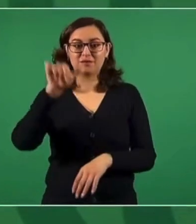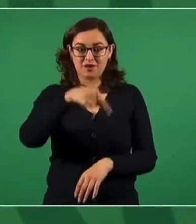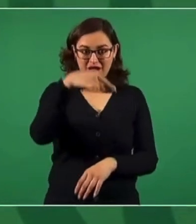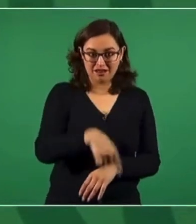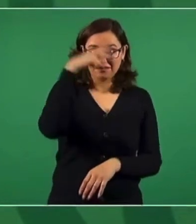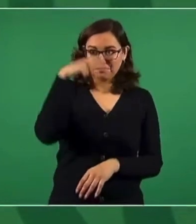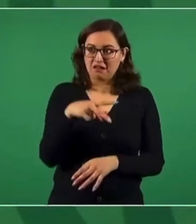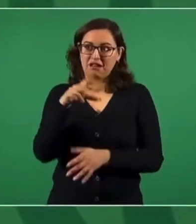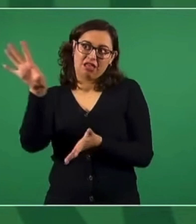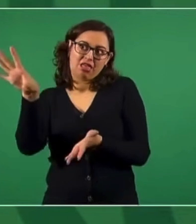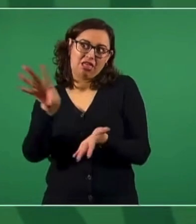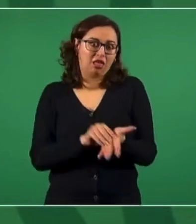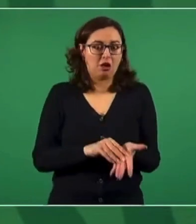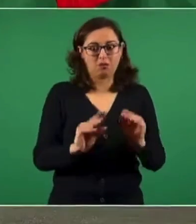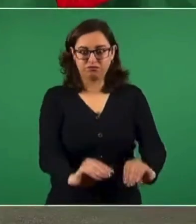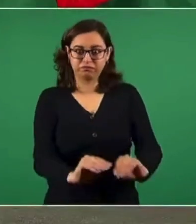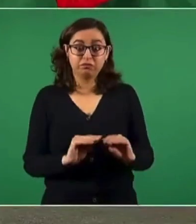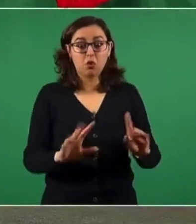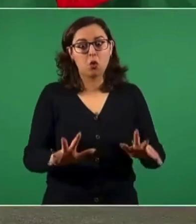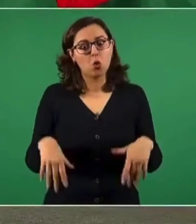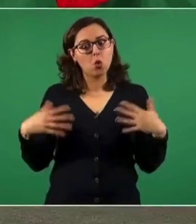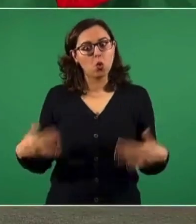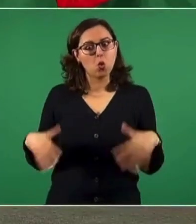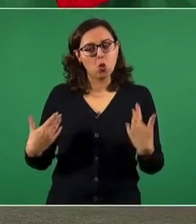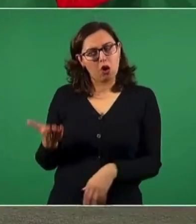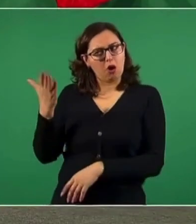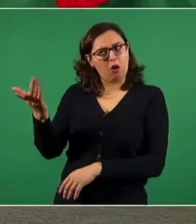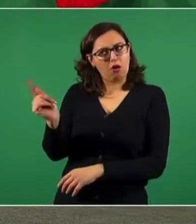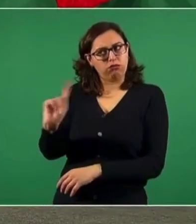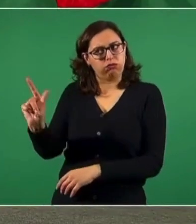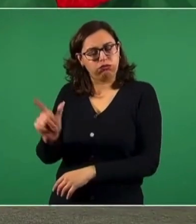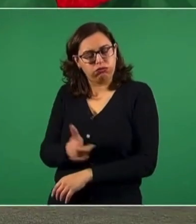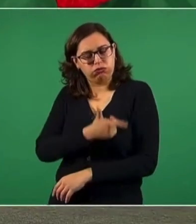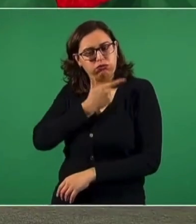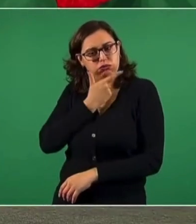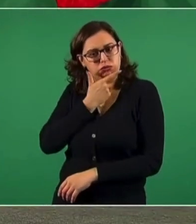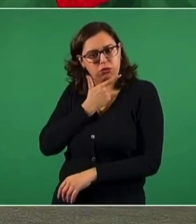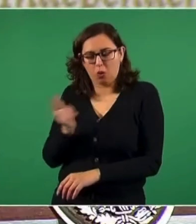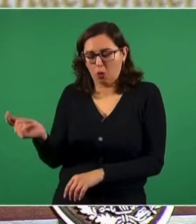imagínense, viene de una revista famosa del mundo.